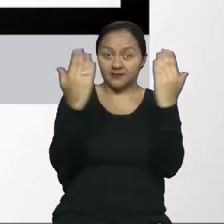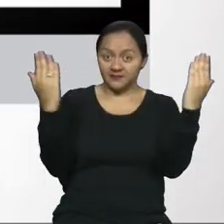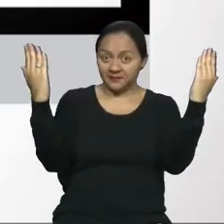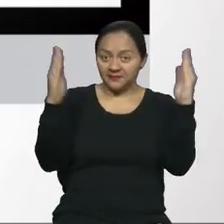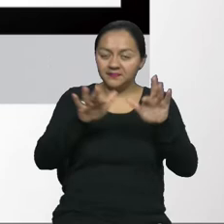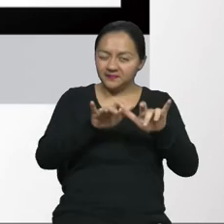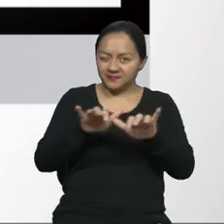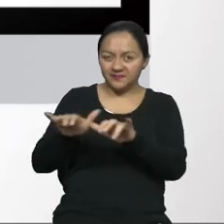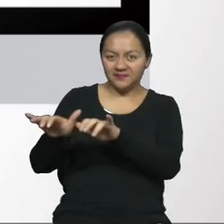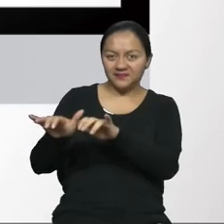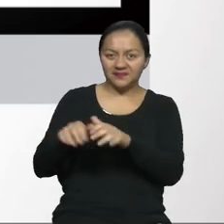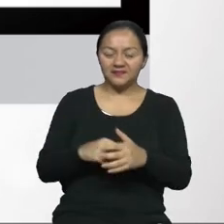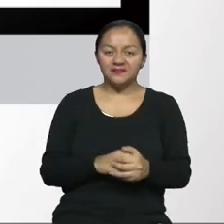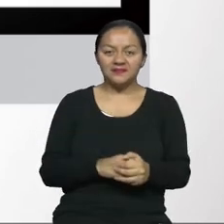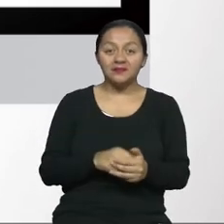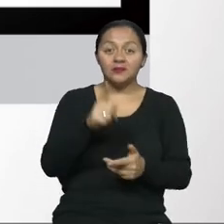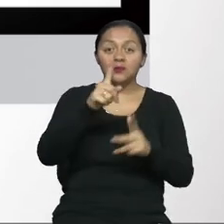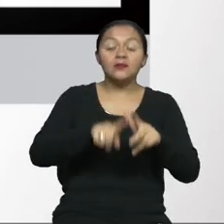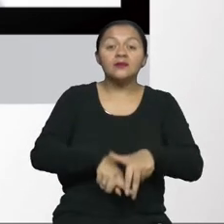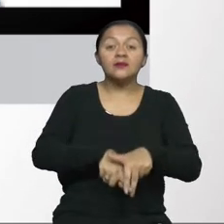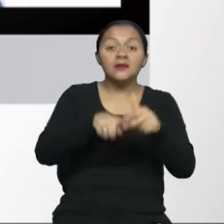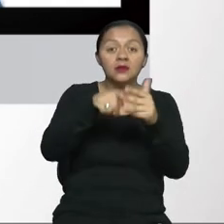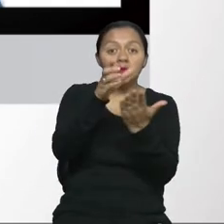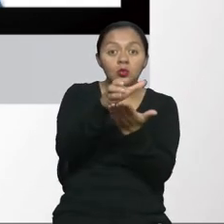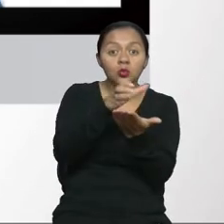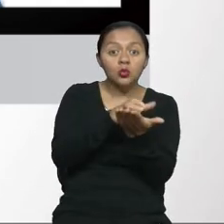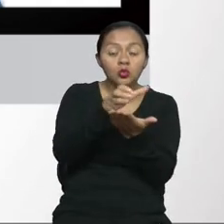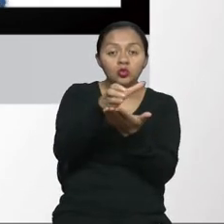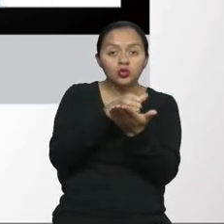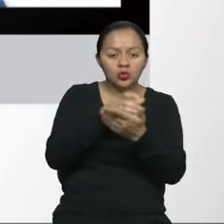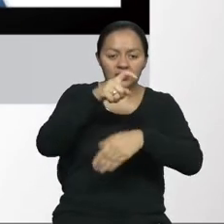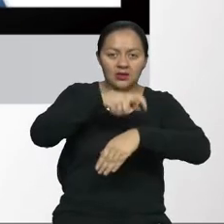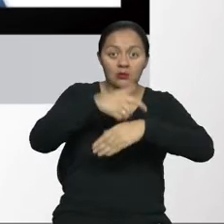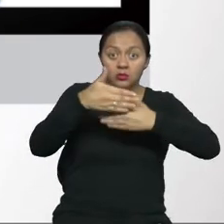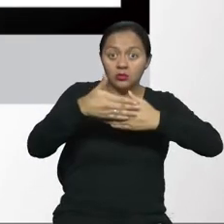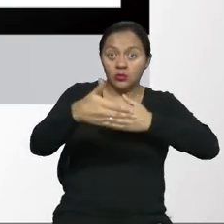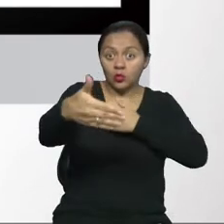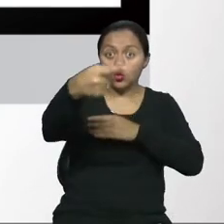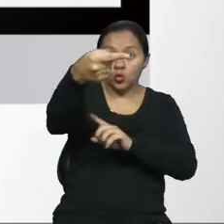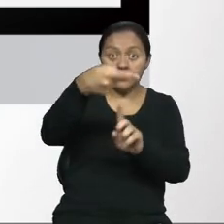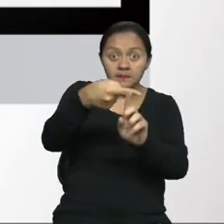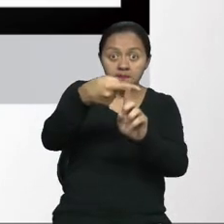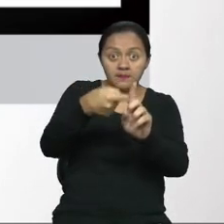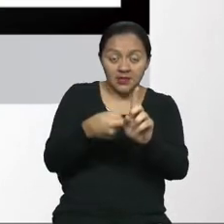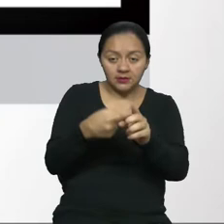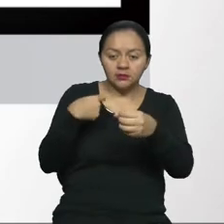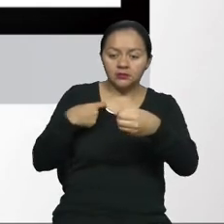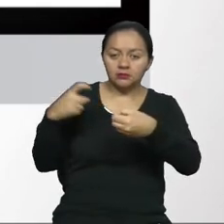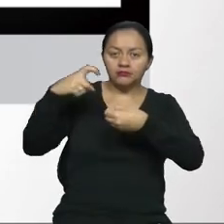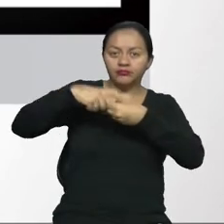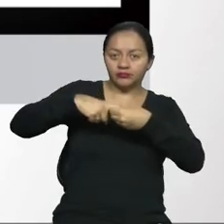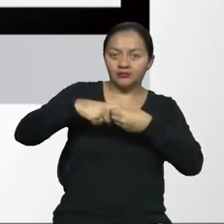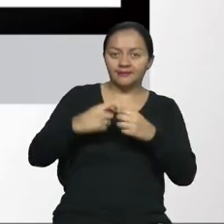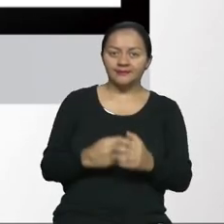.gov.ec para iniciar con el curso que tiene duración de un mes desde el momento de la inscripción.